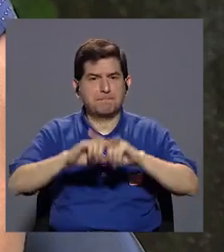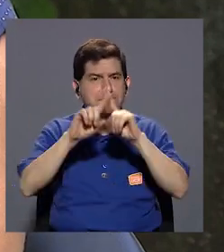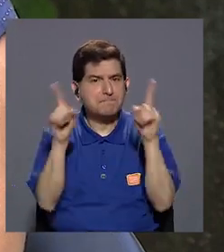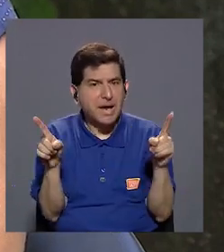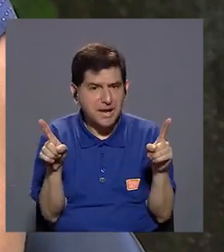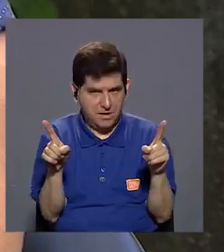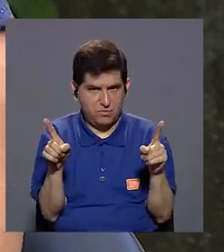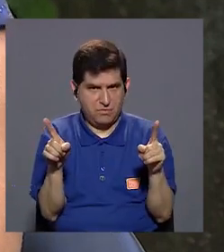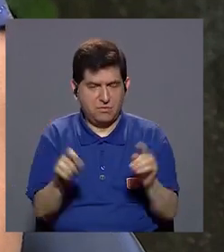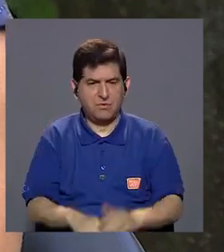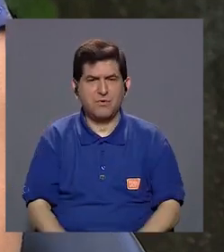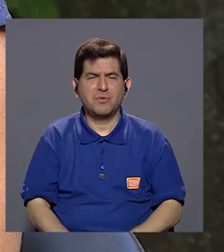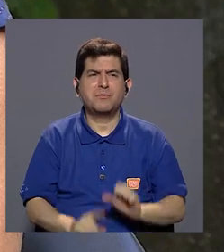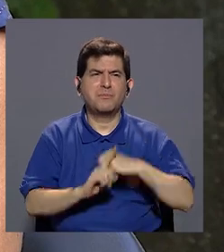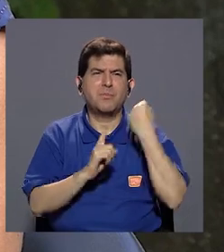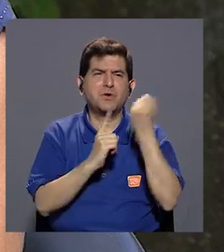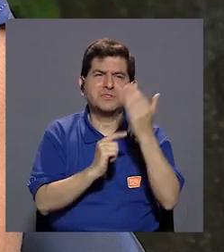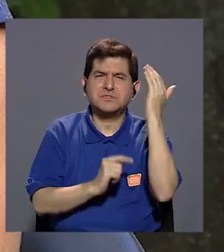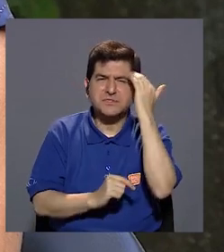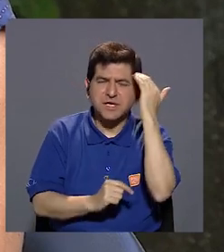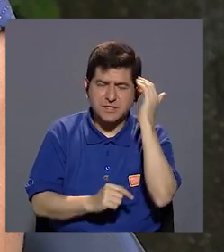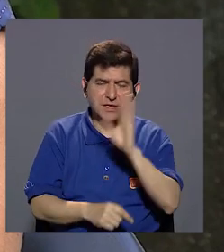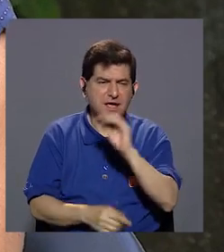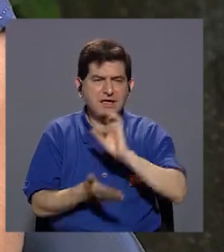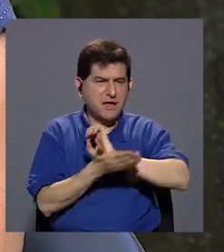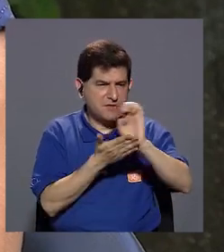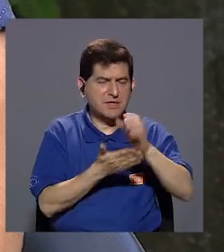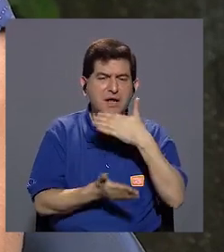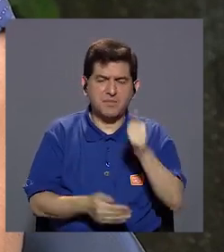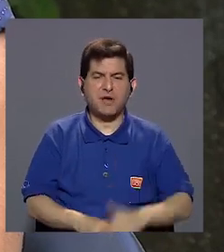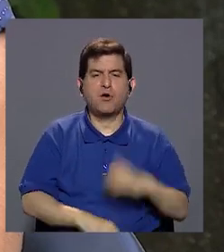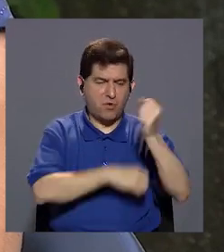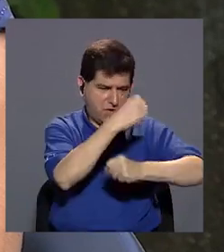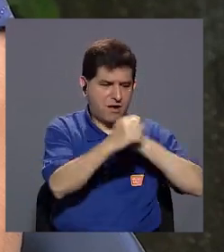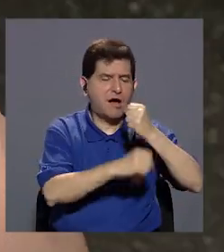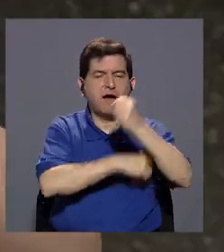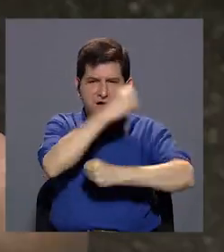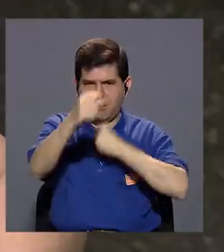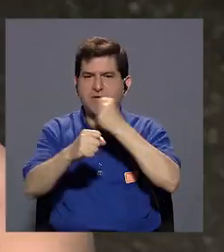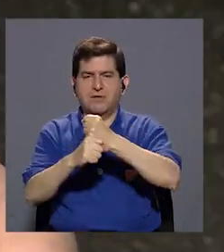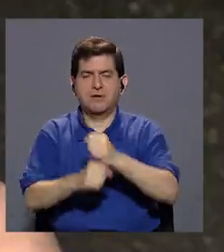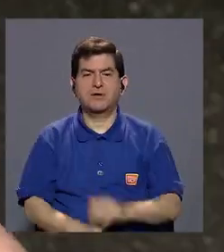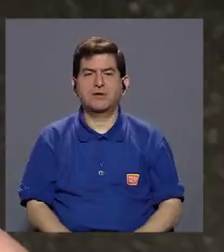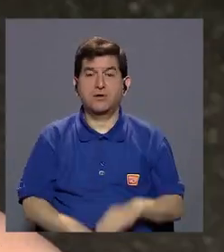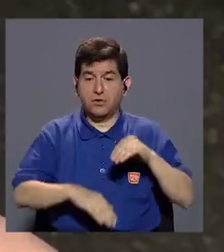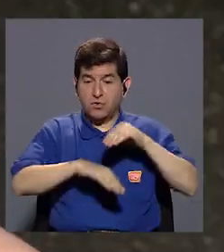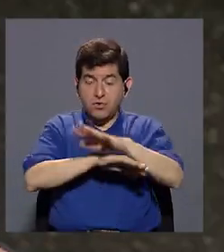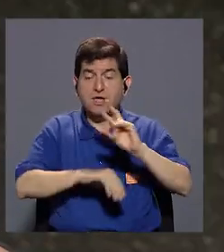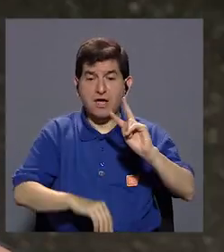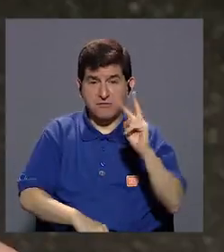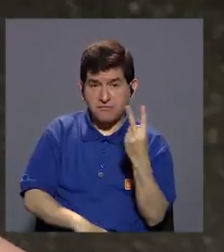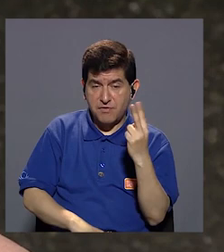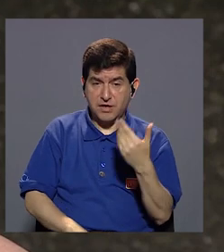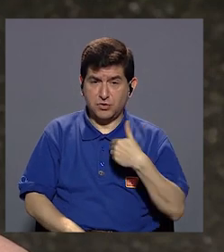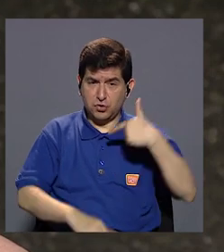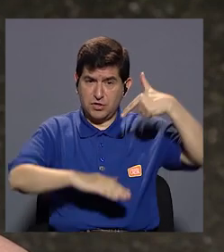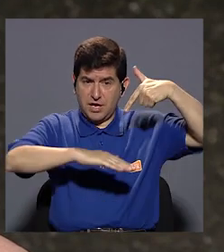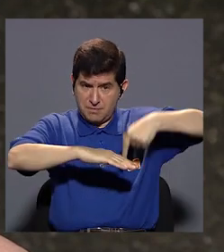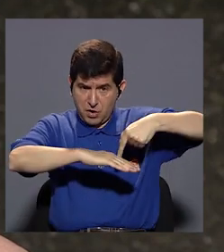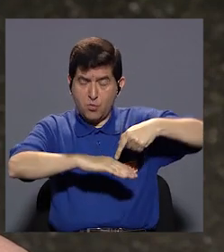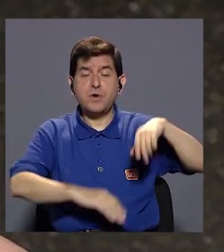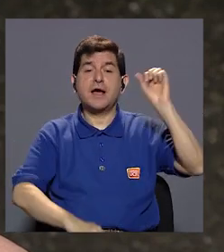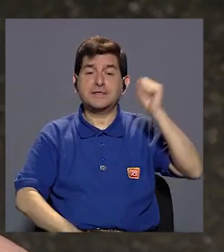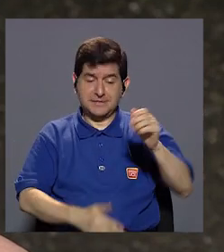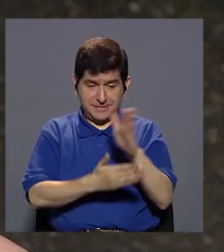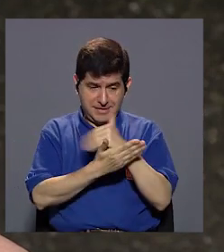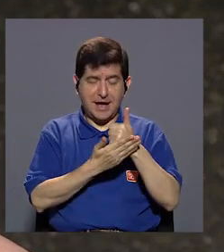pero por un tema de conciencia y prevención, sí es mejor revacunar anualmente. Ajá. ¿Hay efectos secundarios de las vacunas? Sí,